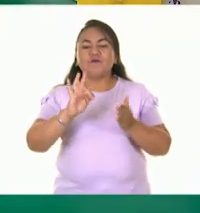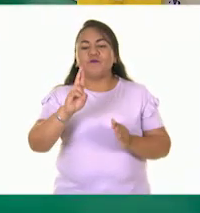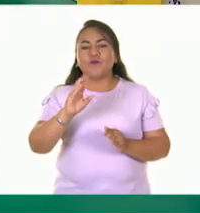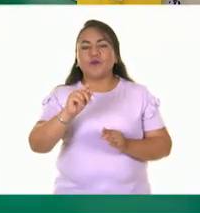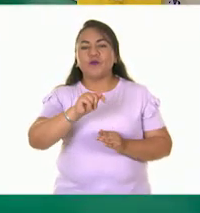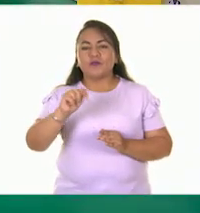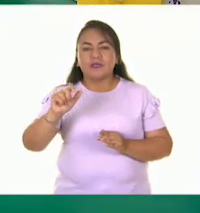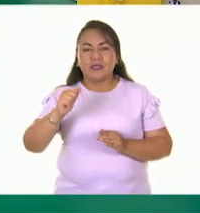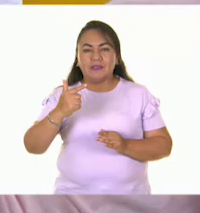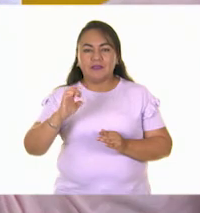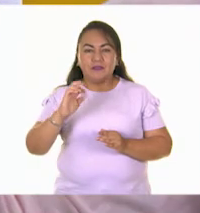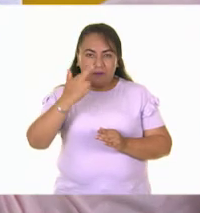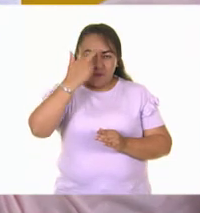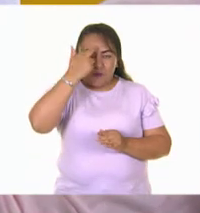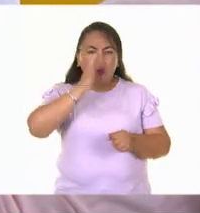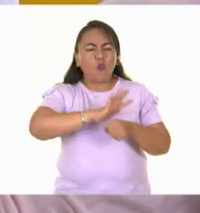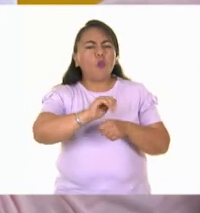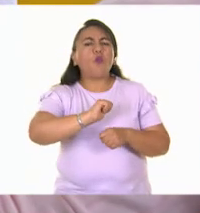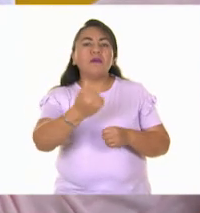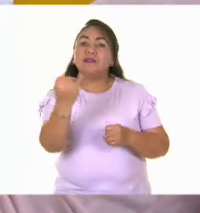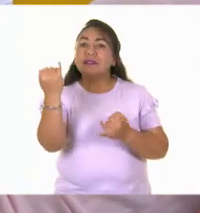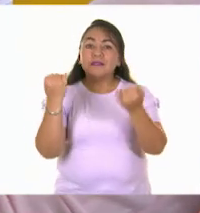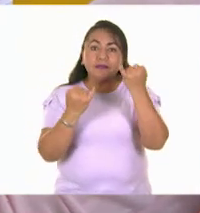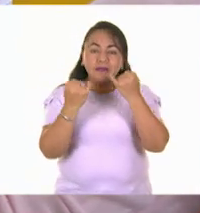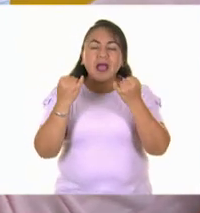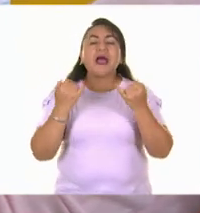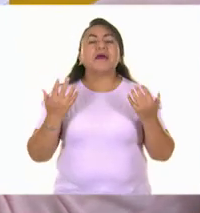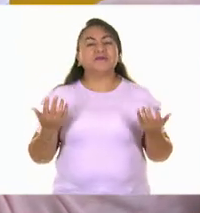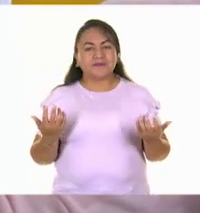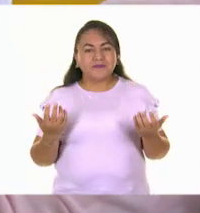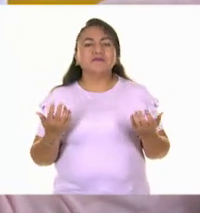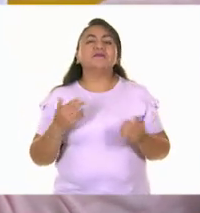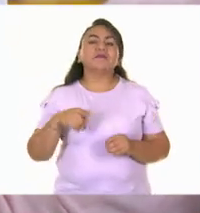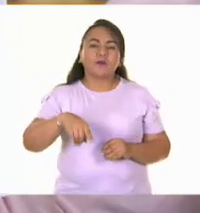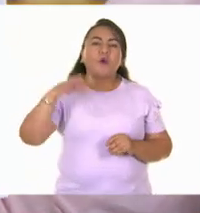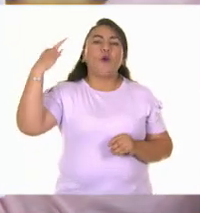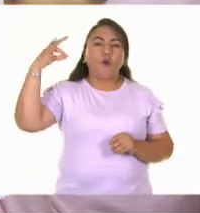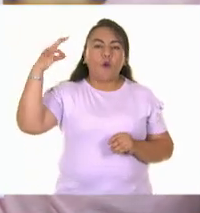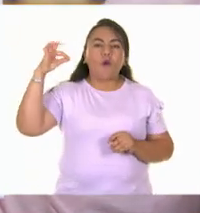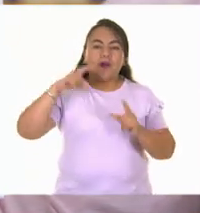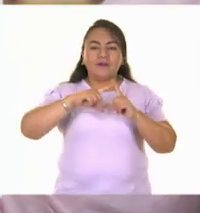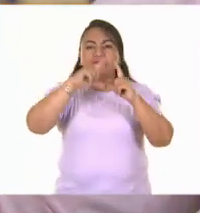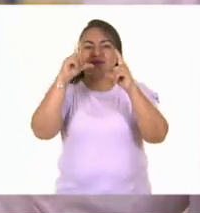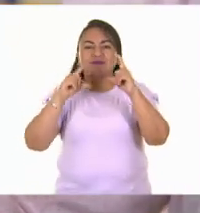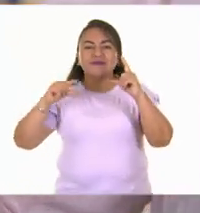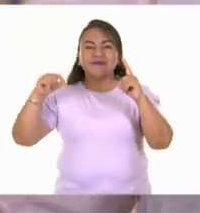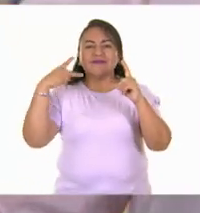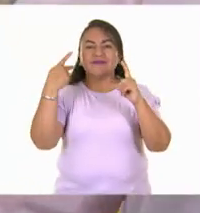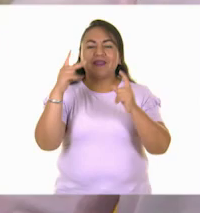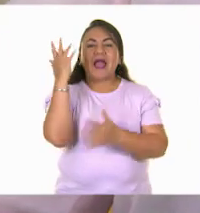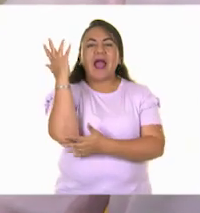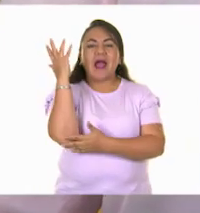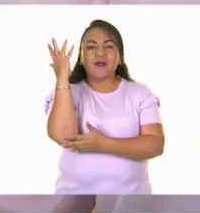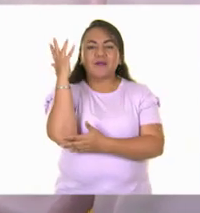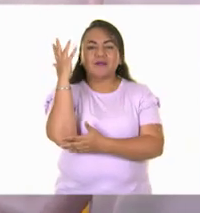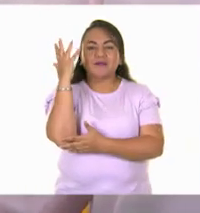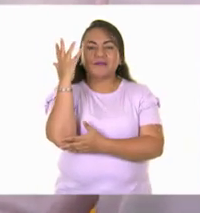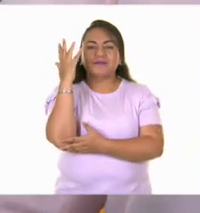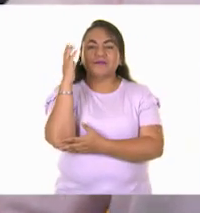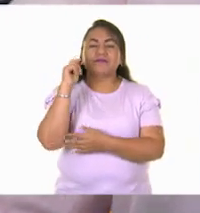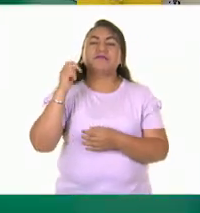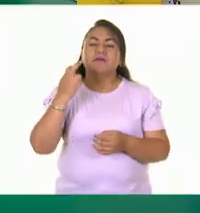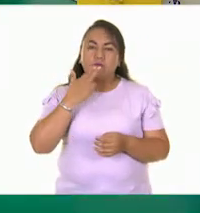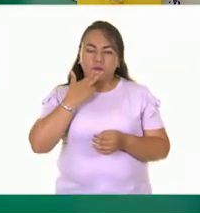materiales ocupó? ¡Sí! Claro, ocupó una hoja de árbol, ¿verdad? Una hoja de árbol, también